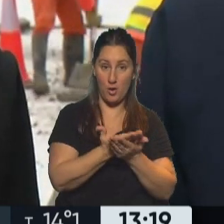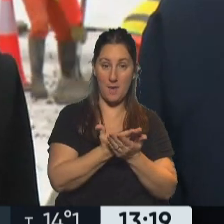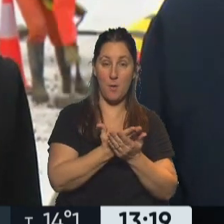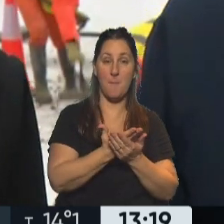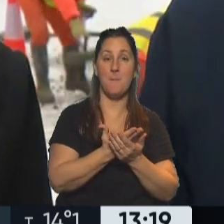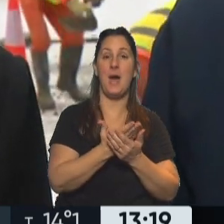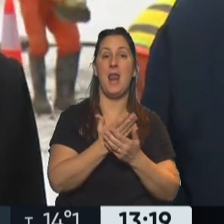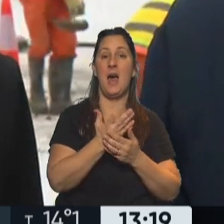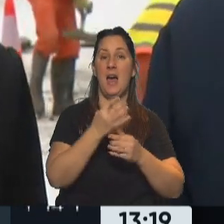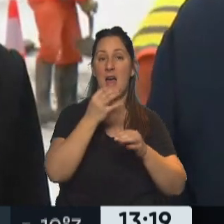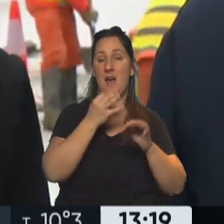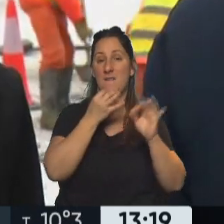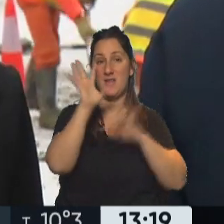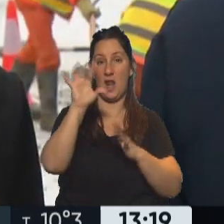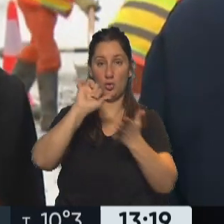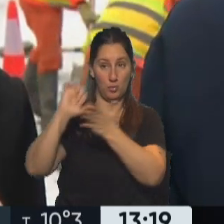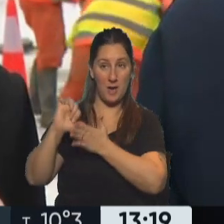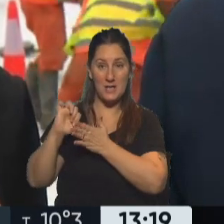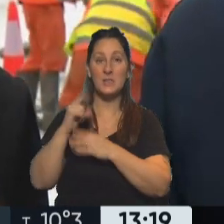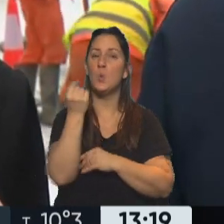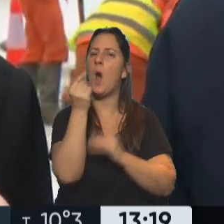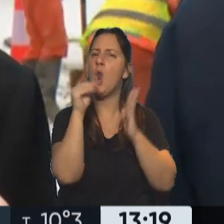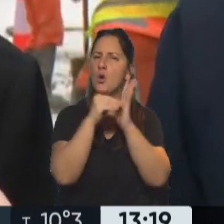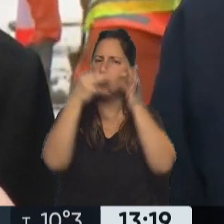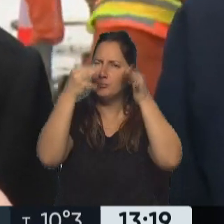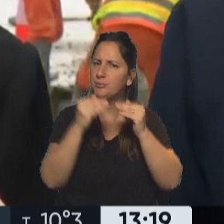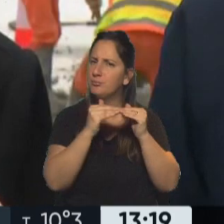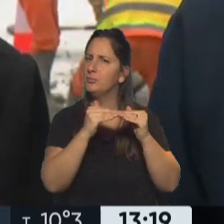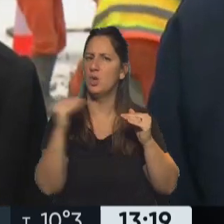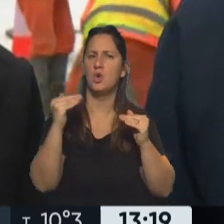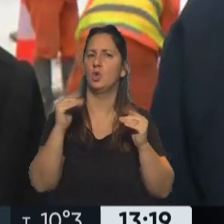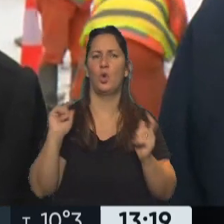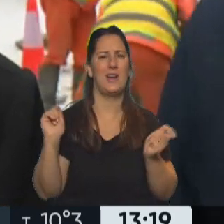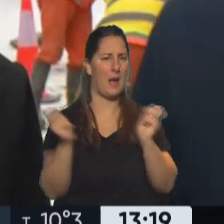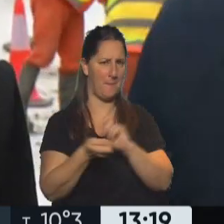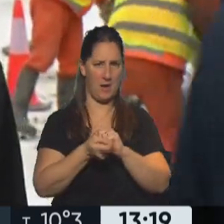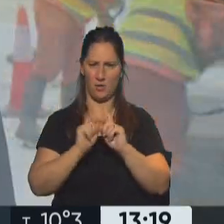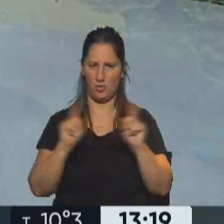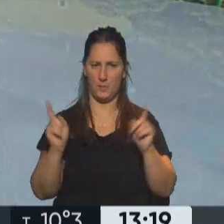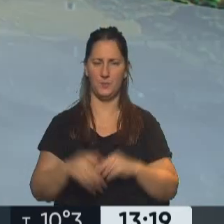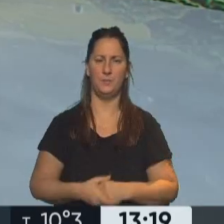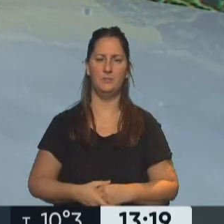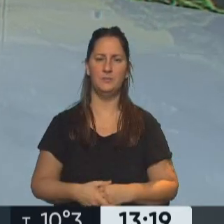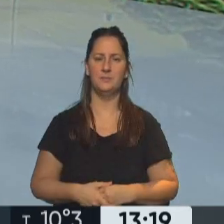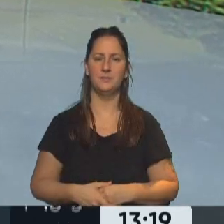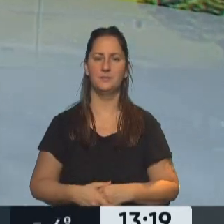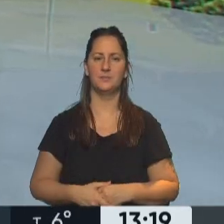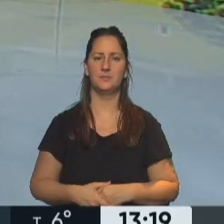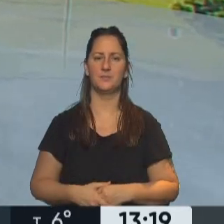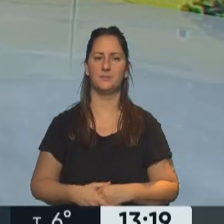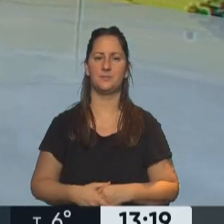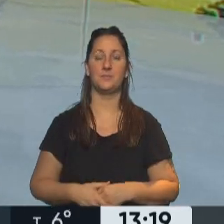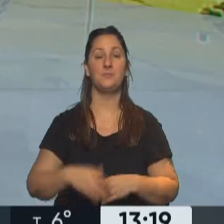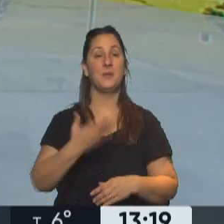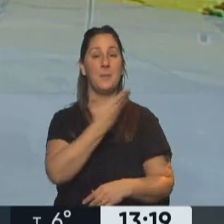exportaciones, el dólar tiene un valor adecuado y nosotros no nos vamos a mover de esa celda. Ministro. Bueno, ahí estaba el